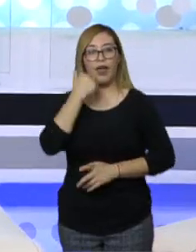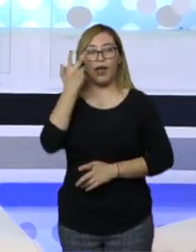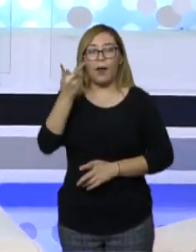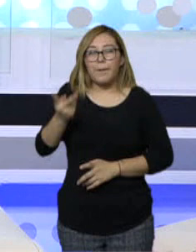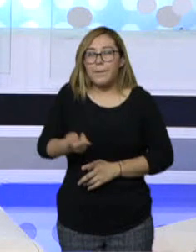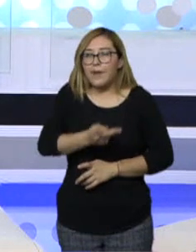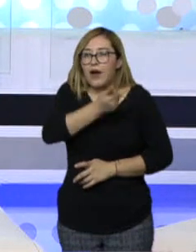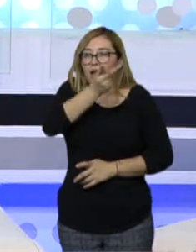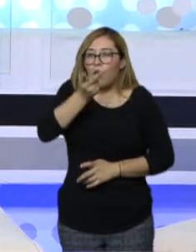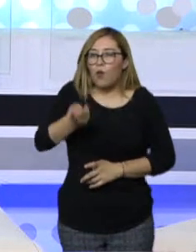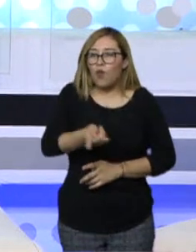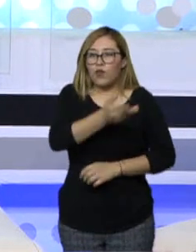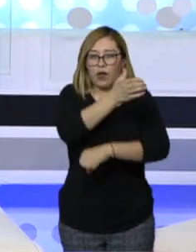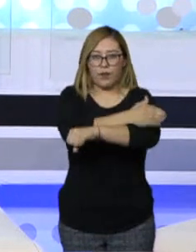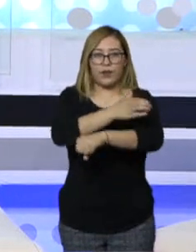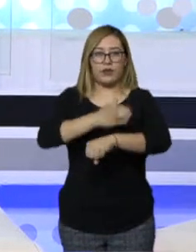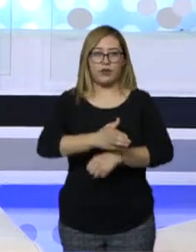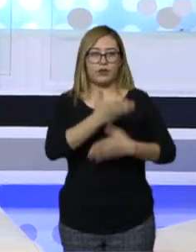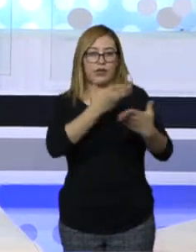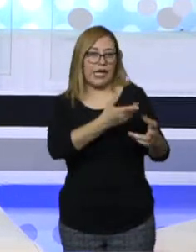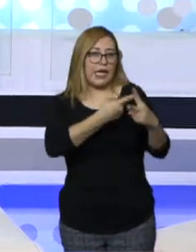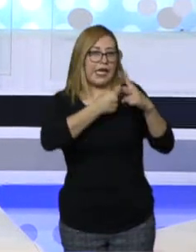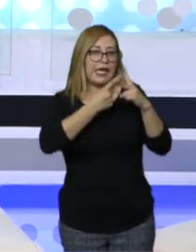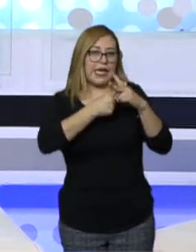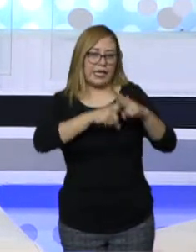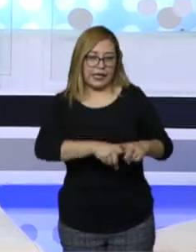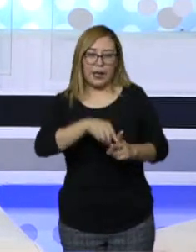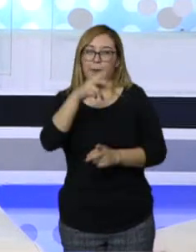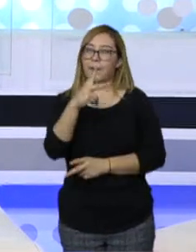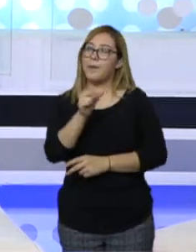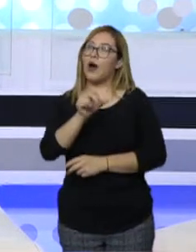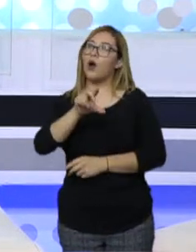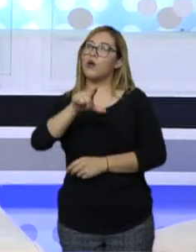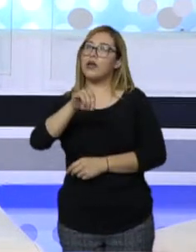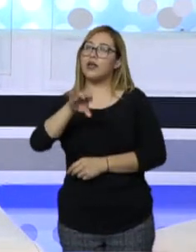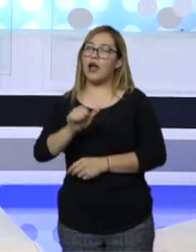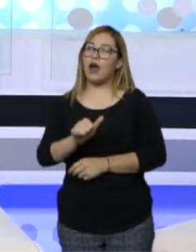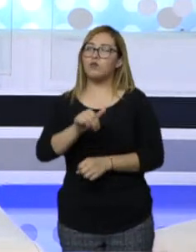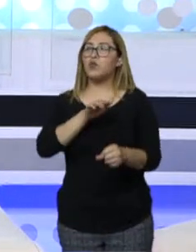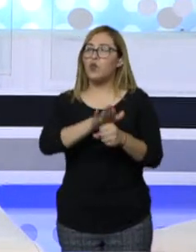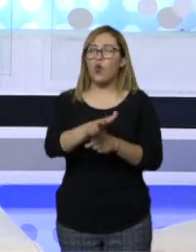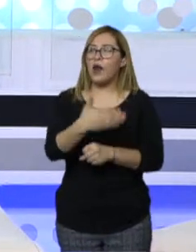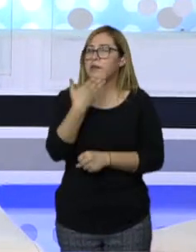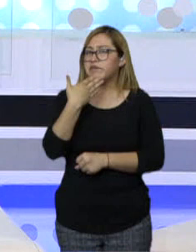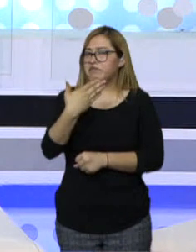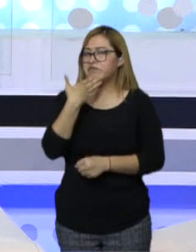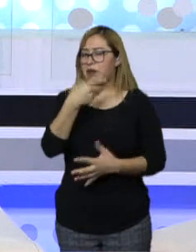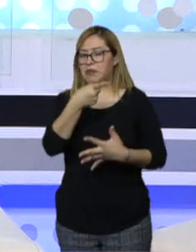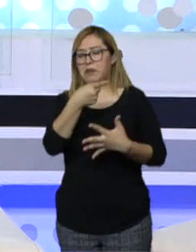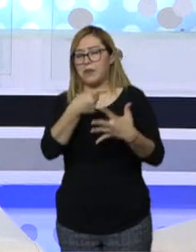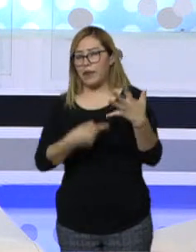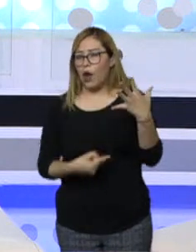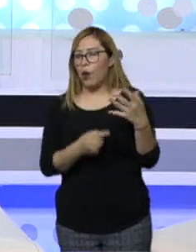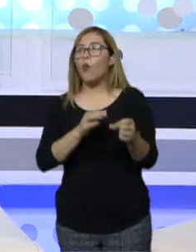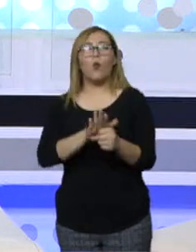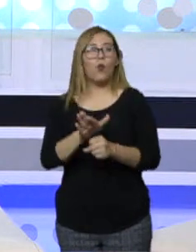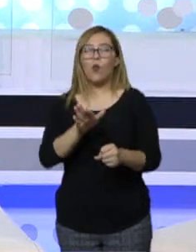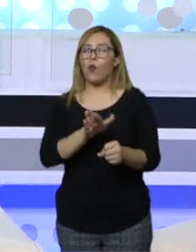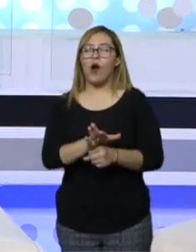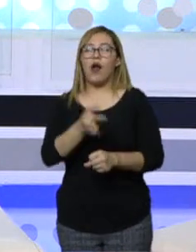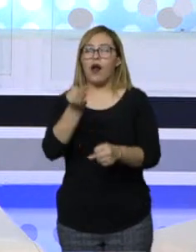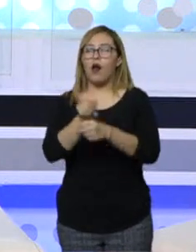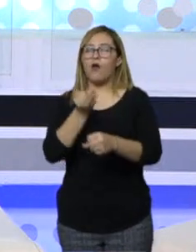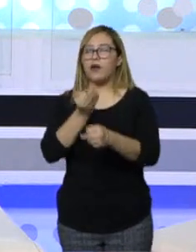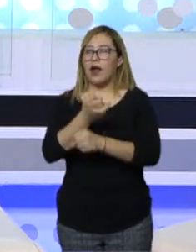pregunta a mis compañeros, empezando por Paulina Rodríguez. ¿Qué ventajas, Paulina, ves precisamente sobre